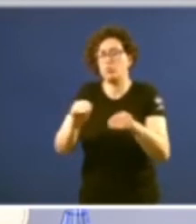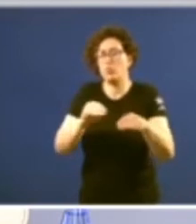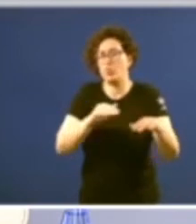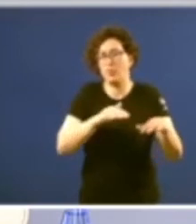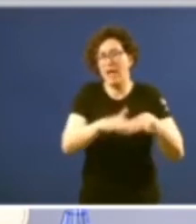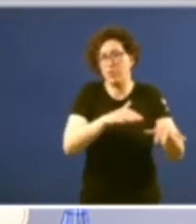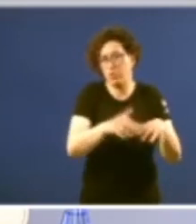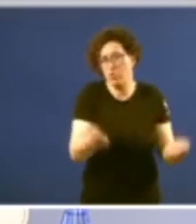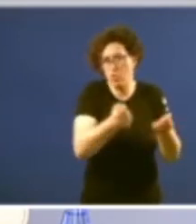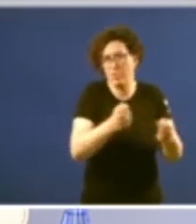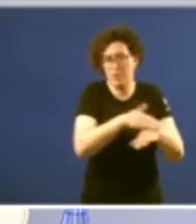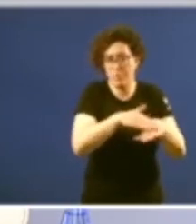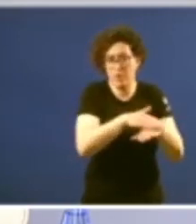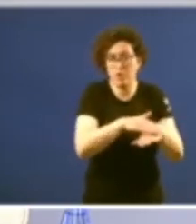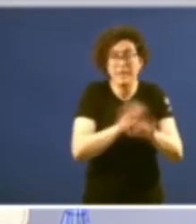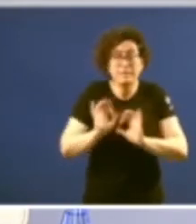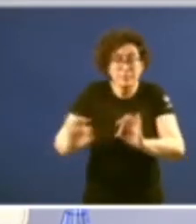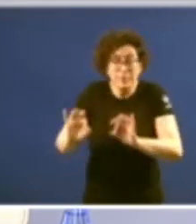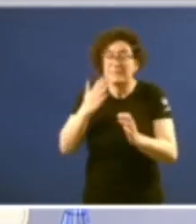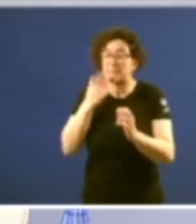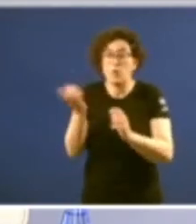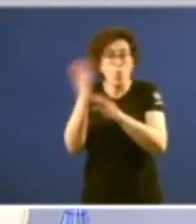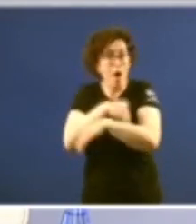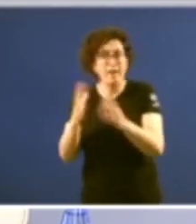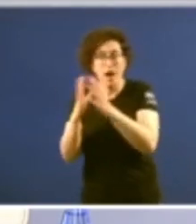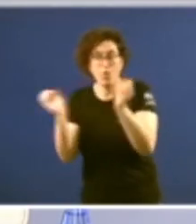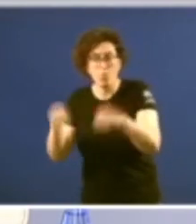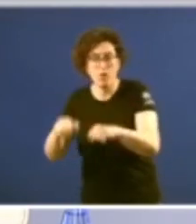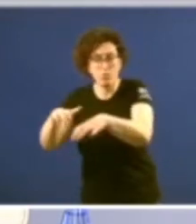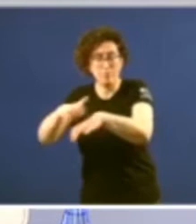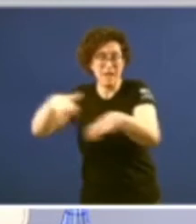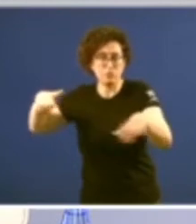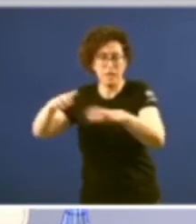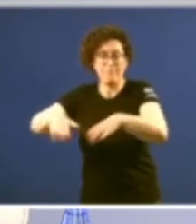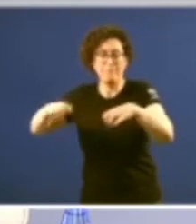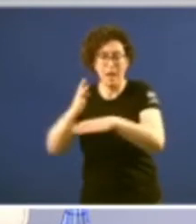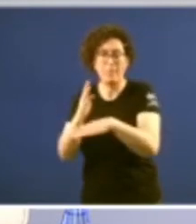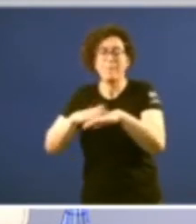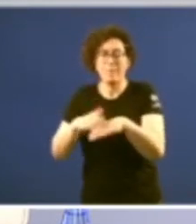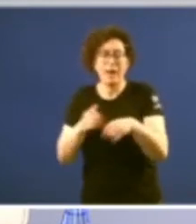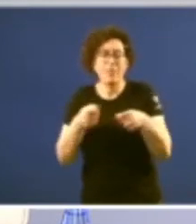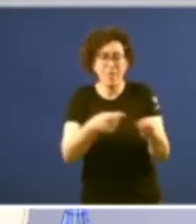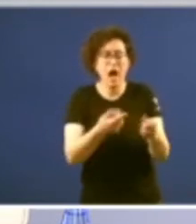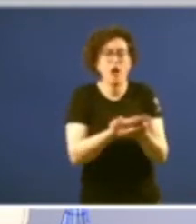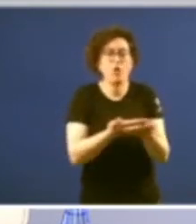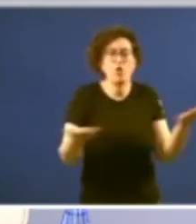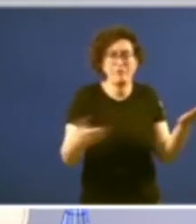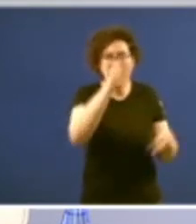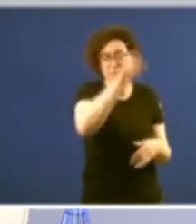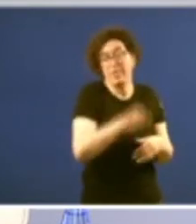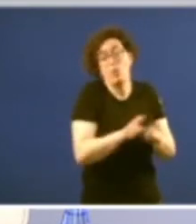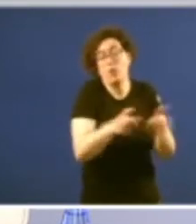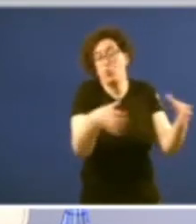especialmente se non existe un acordo na maioría parlamentaria para otorgar a súa confianza a un novo